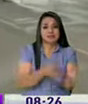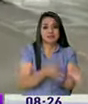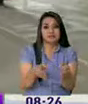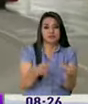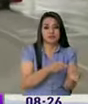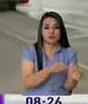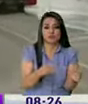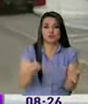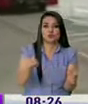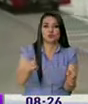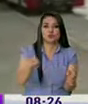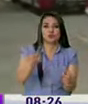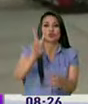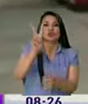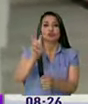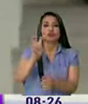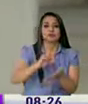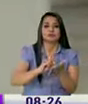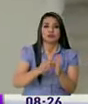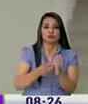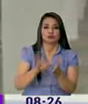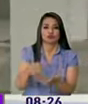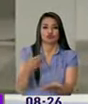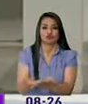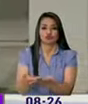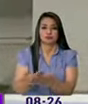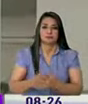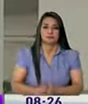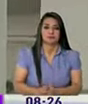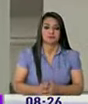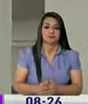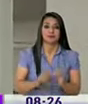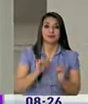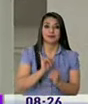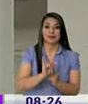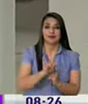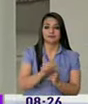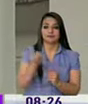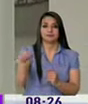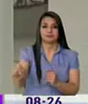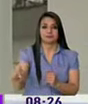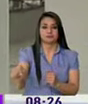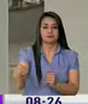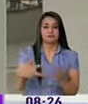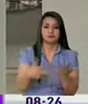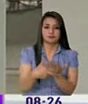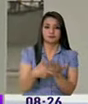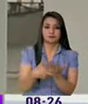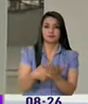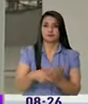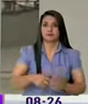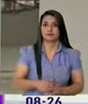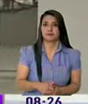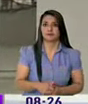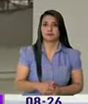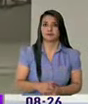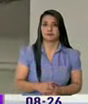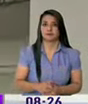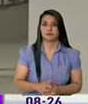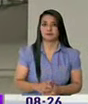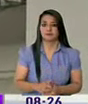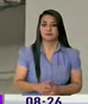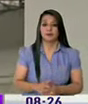aproximadamente 12 minutos desde Lallé a este terminal. Pero